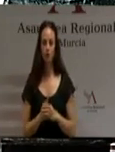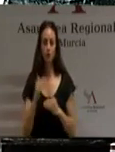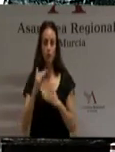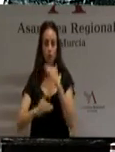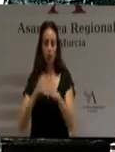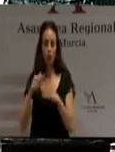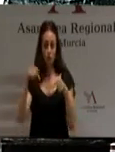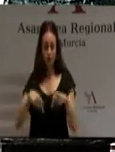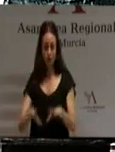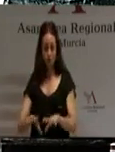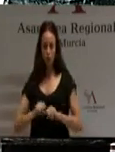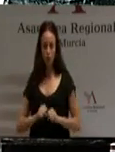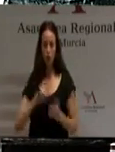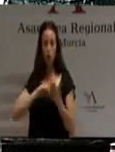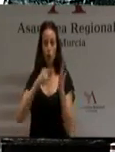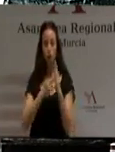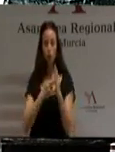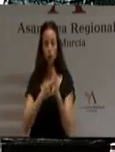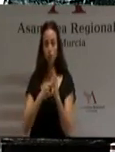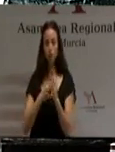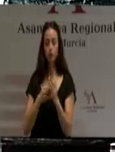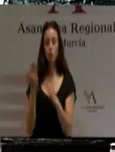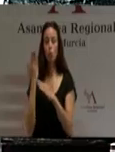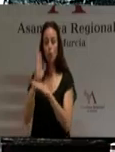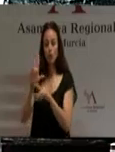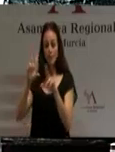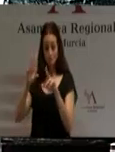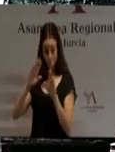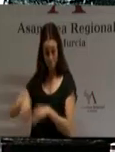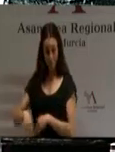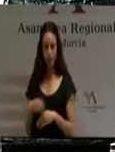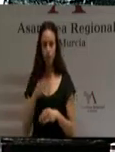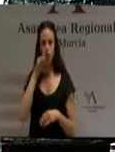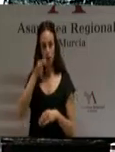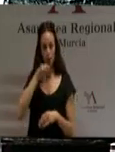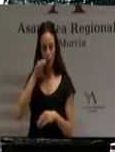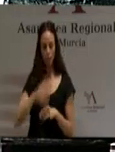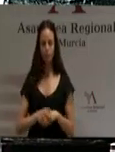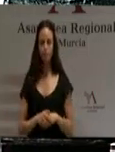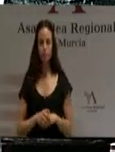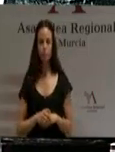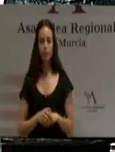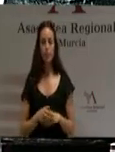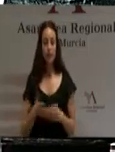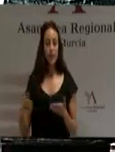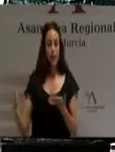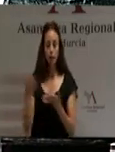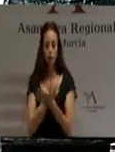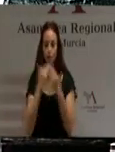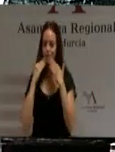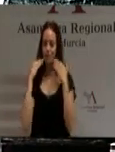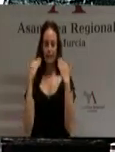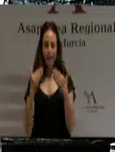investidura, proyecto del que hablaré en mi propuesta final. A ambos, mi más sincera gratitud